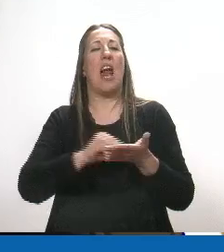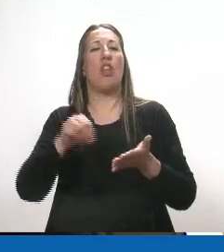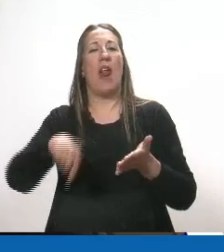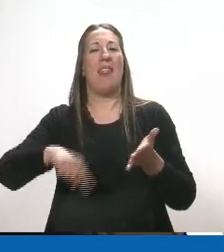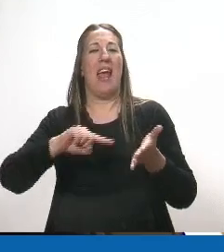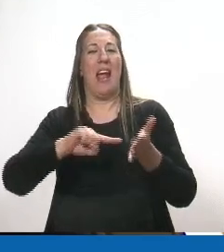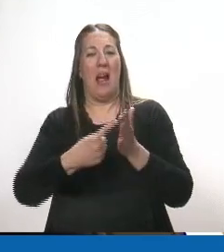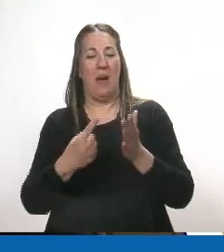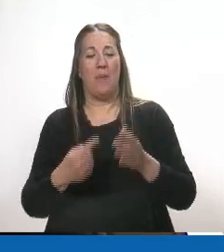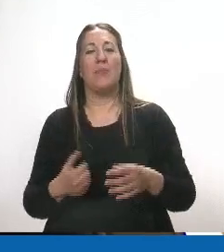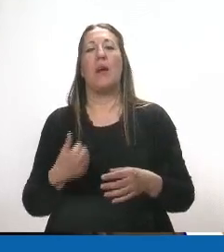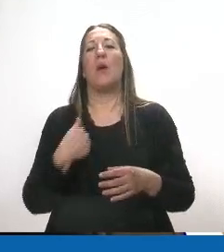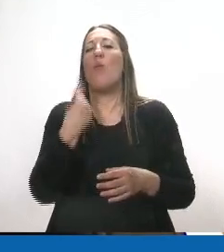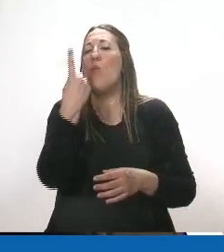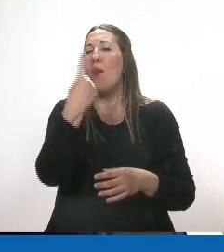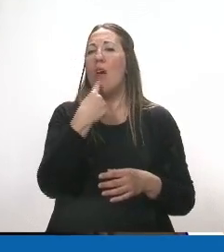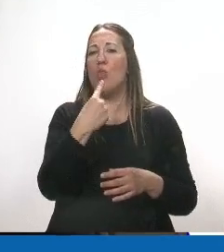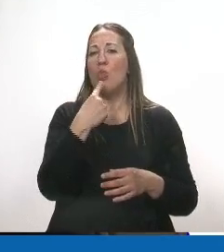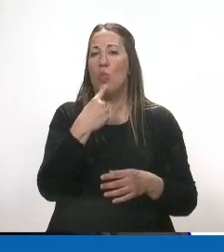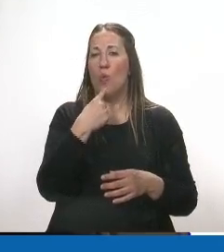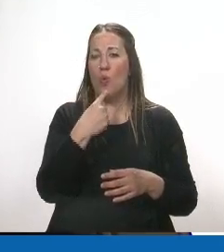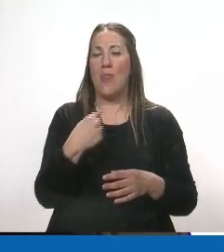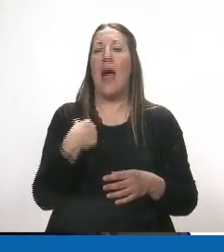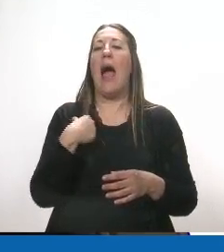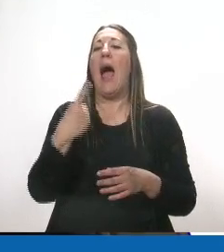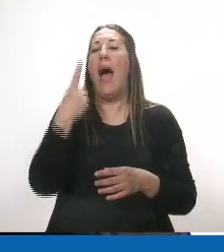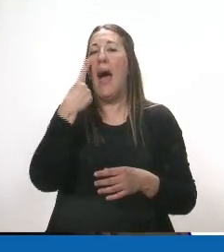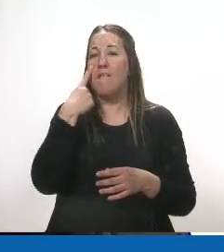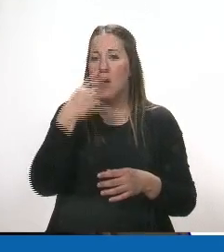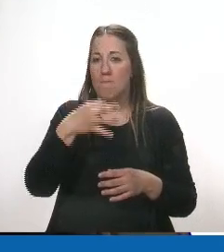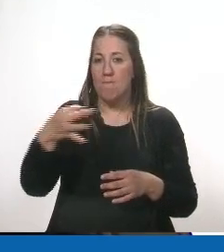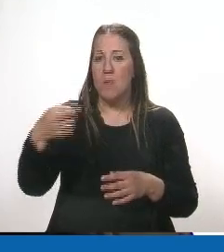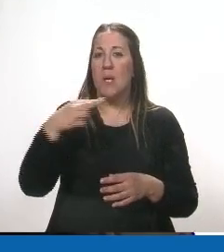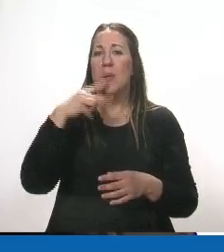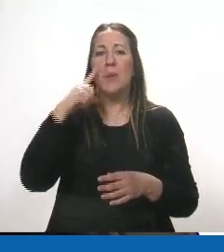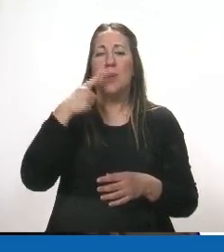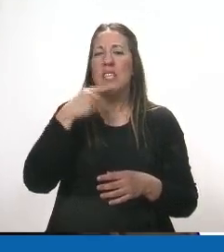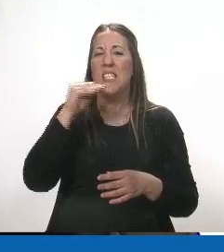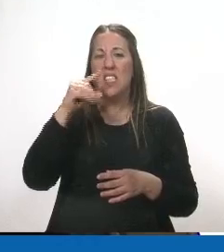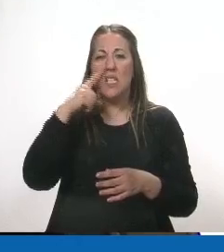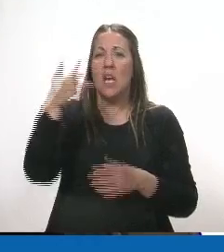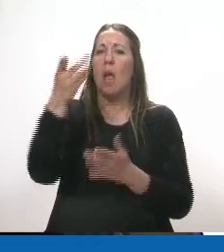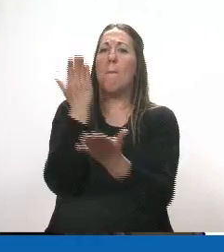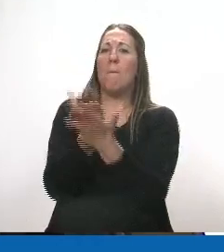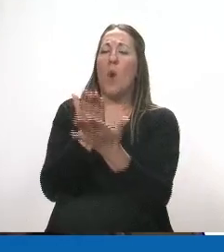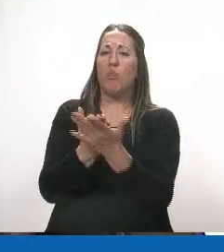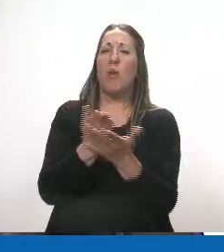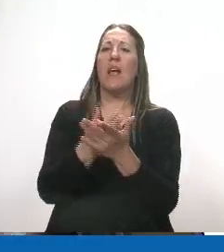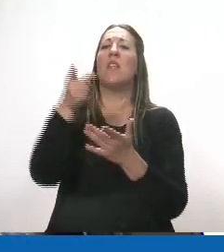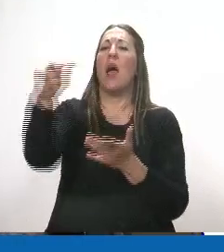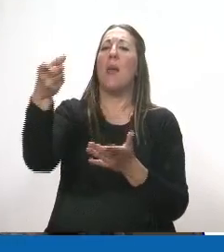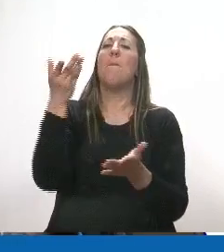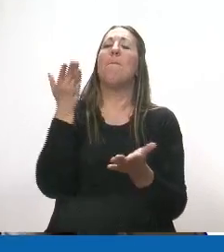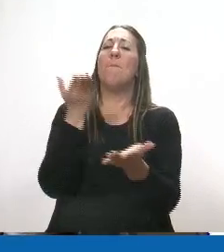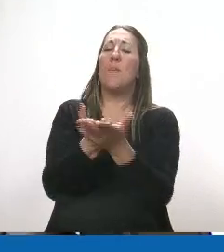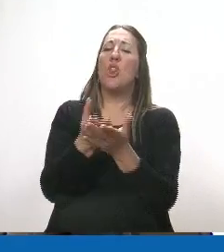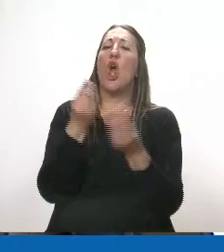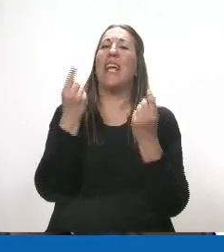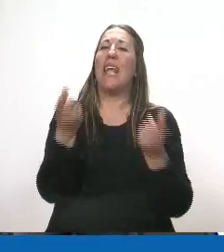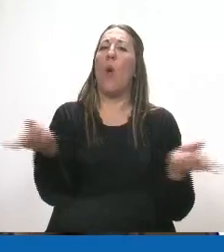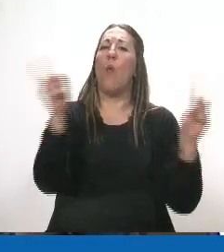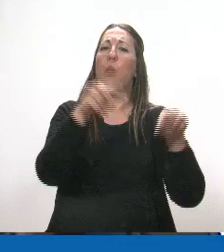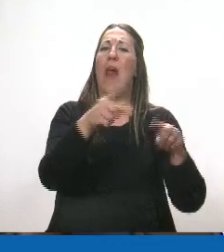me pareció, y quiero corroborar con el senador Bischi, si él no hizo una moción en la cual solicitó que vuelvan a